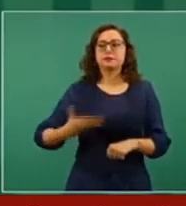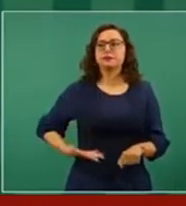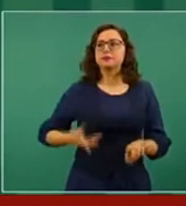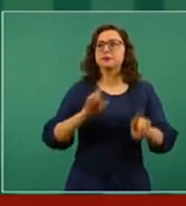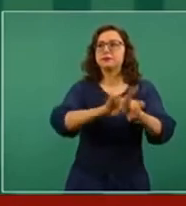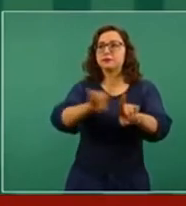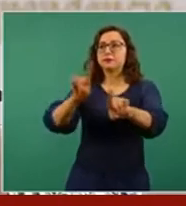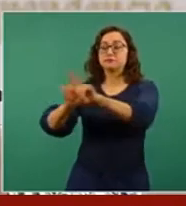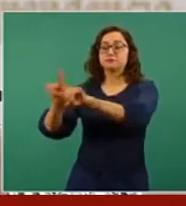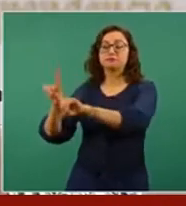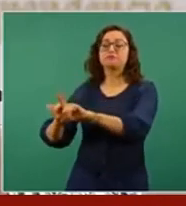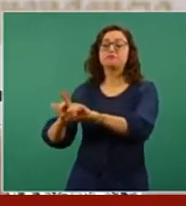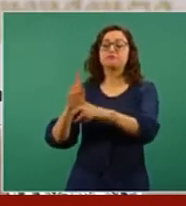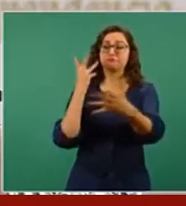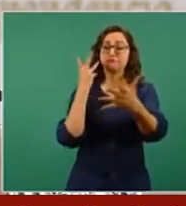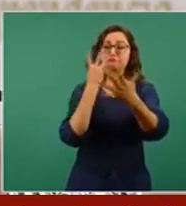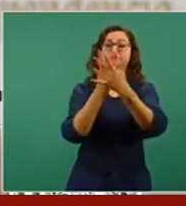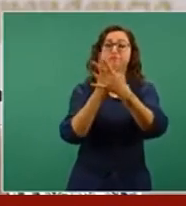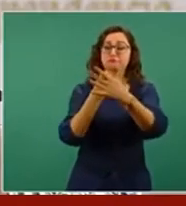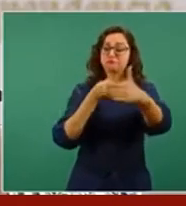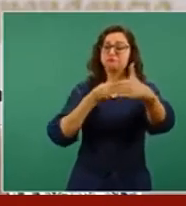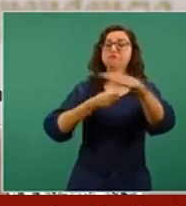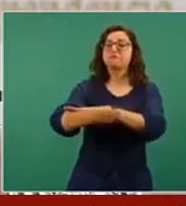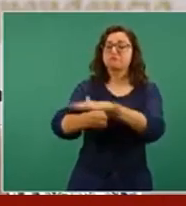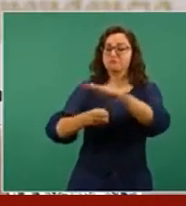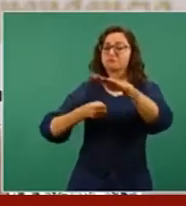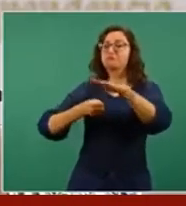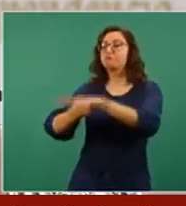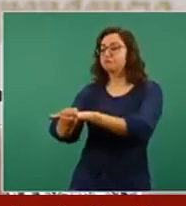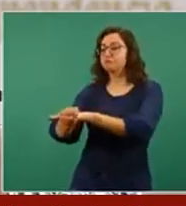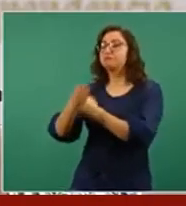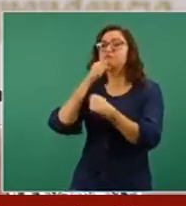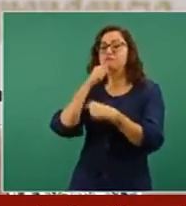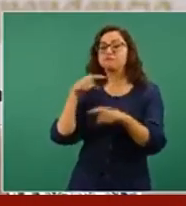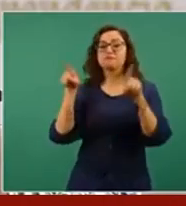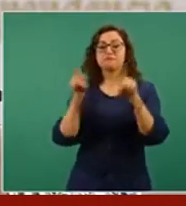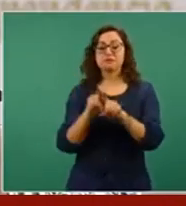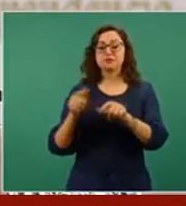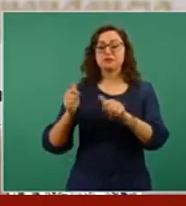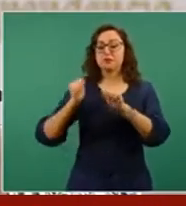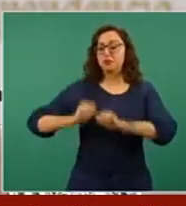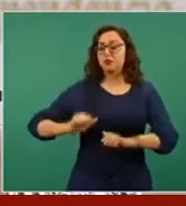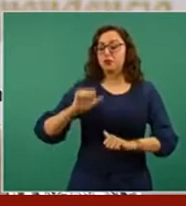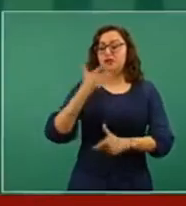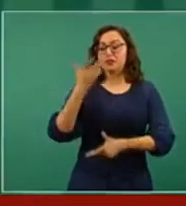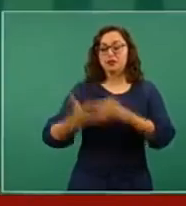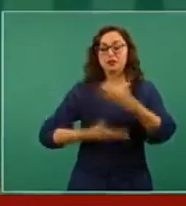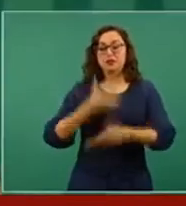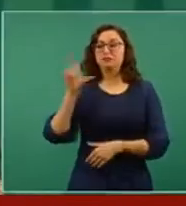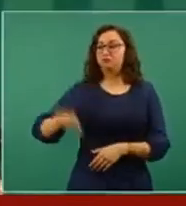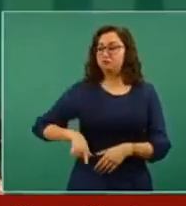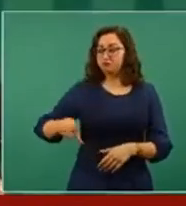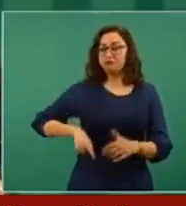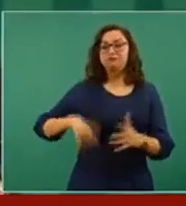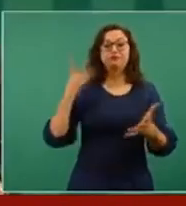y a funcionarios del más alto nivel. Y en el caso de México,